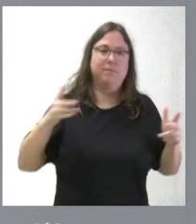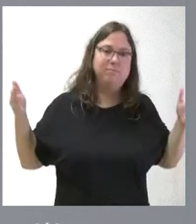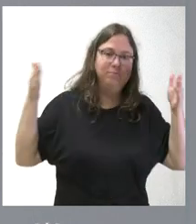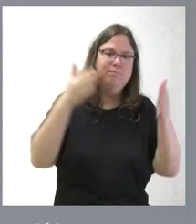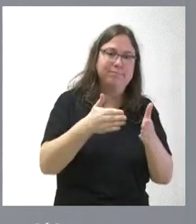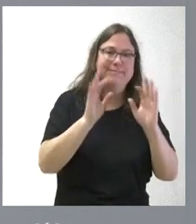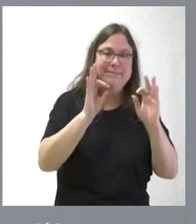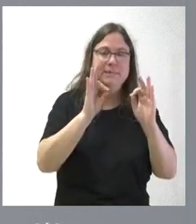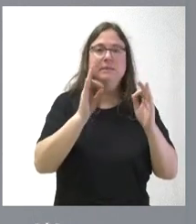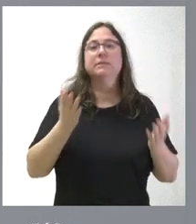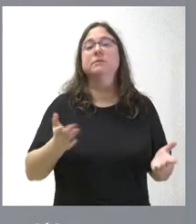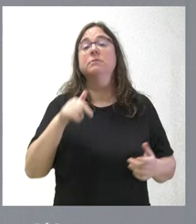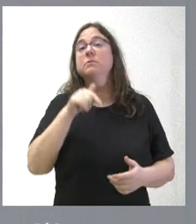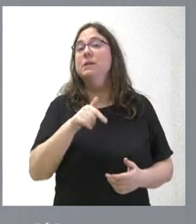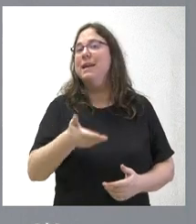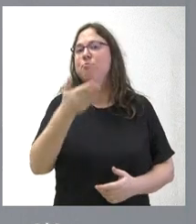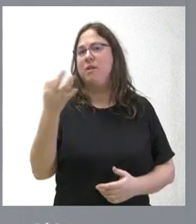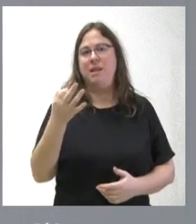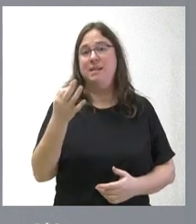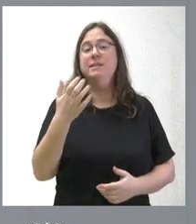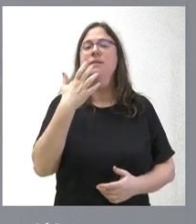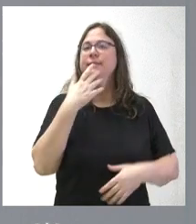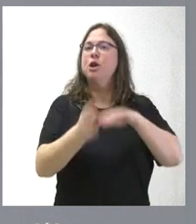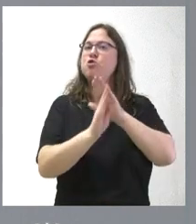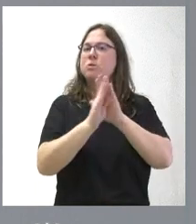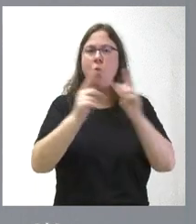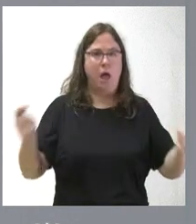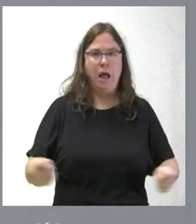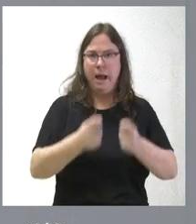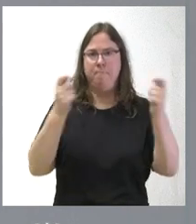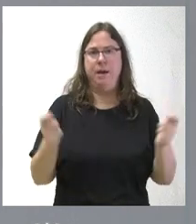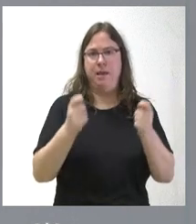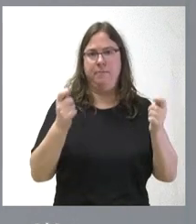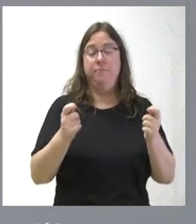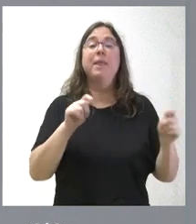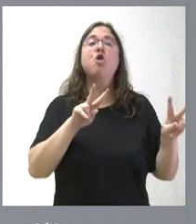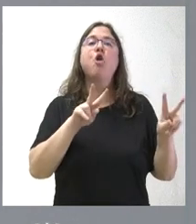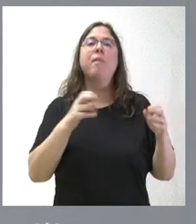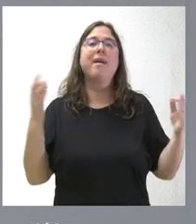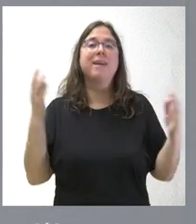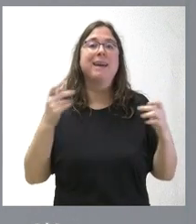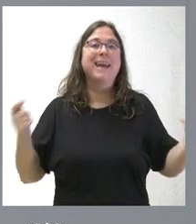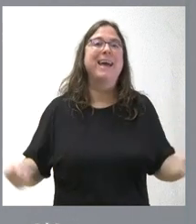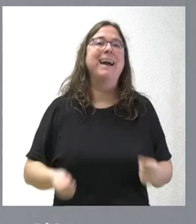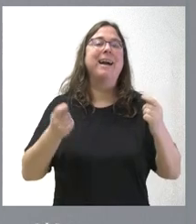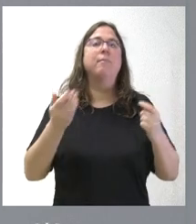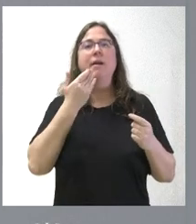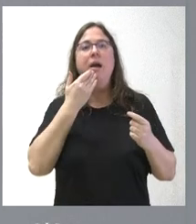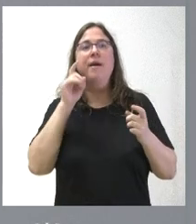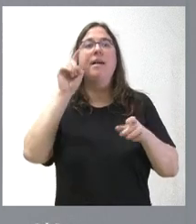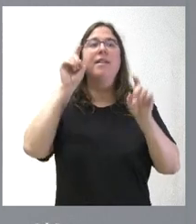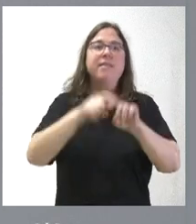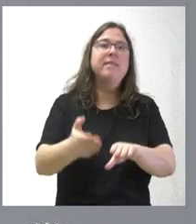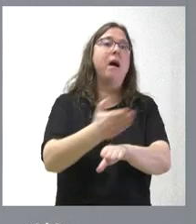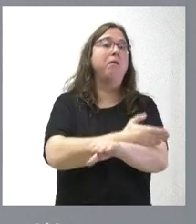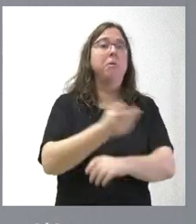forma más especializada. Pero aquí lo relevante es que sigue vigente esa campaña y la novedad es que esta campaña ya no exige cita previa y, por